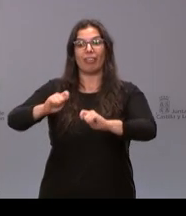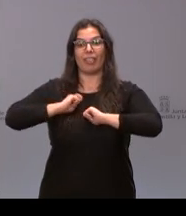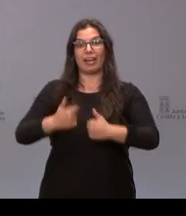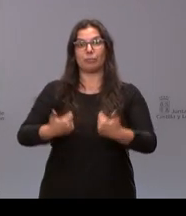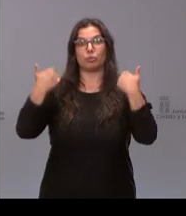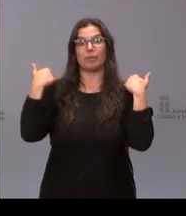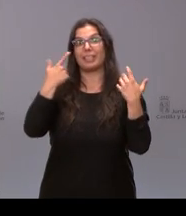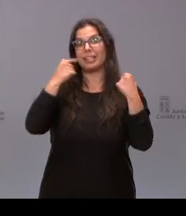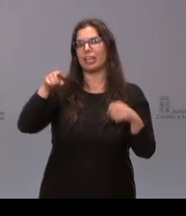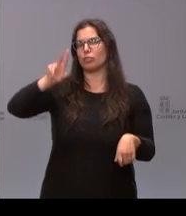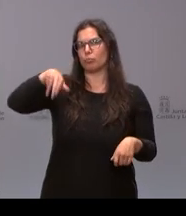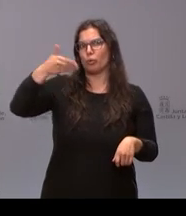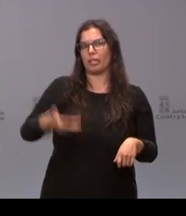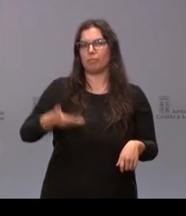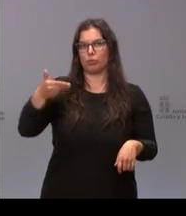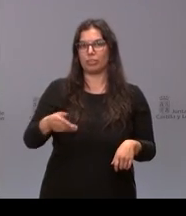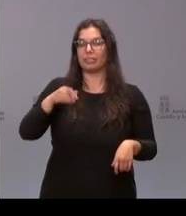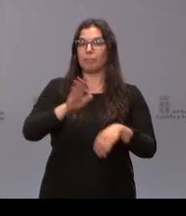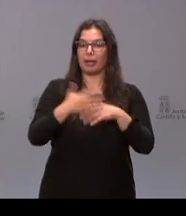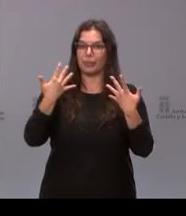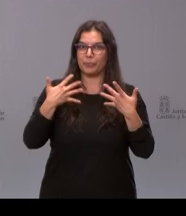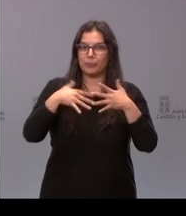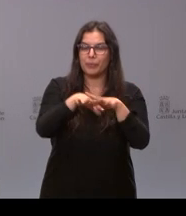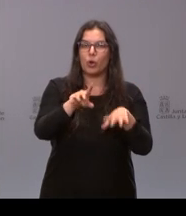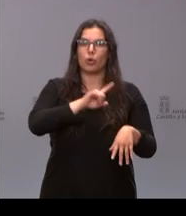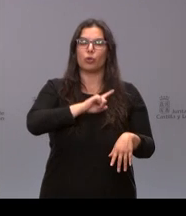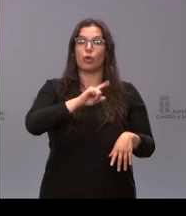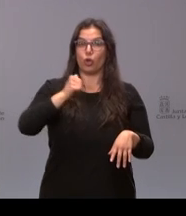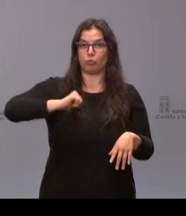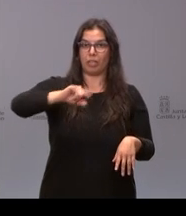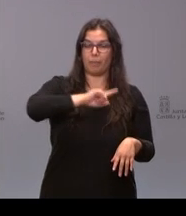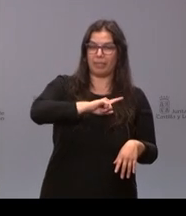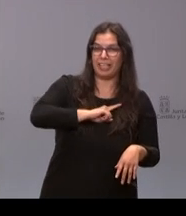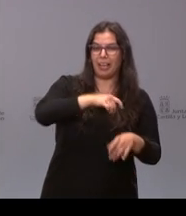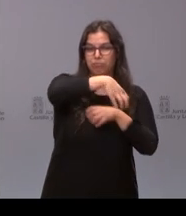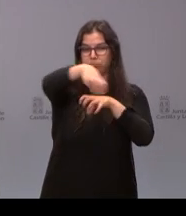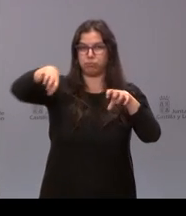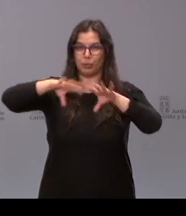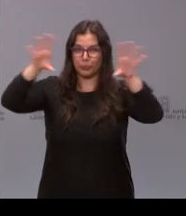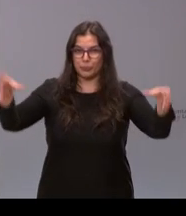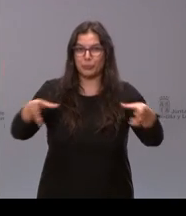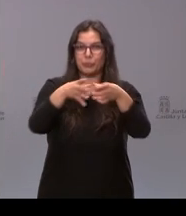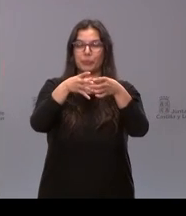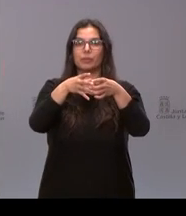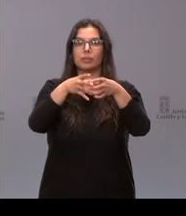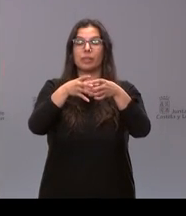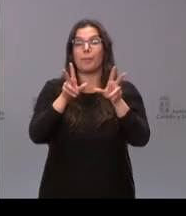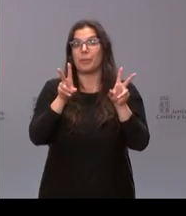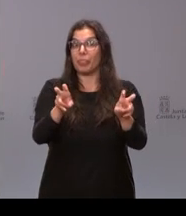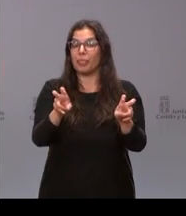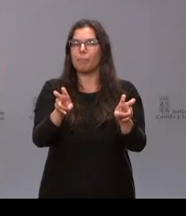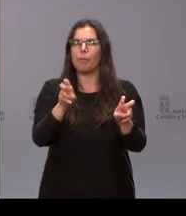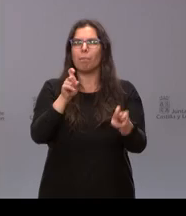momentos importantes fue la integración del hospital militar el divino Valle el fuente Bermeja unificación que a priori